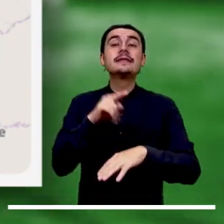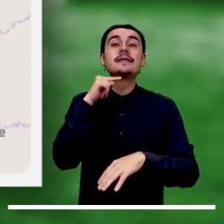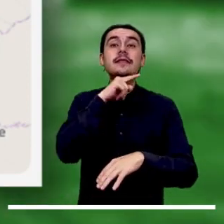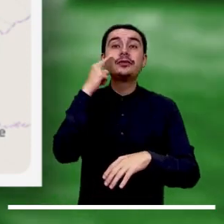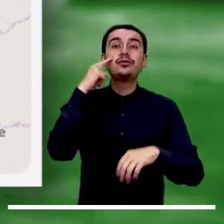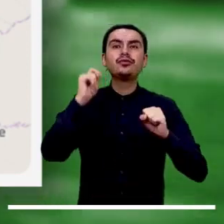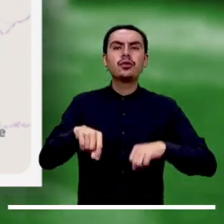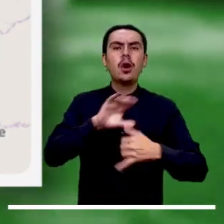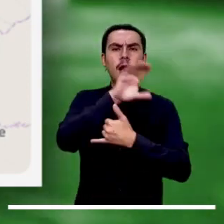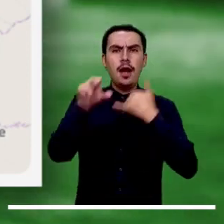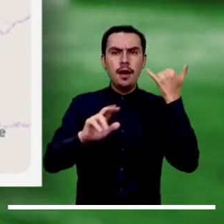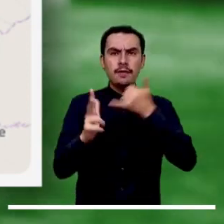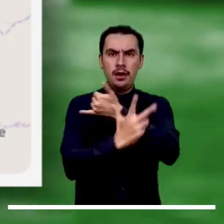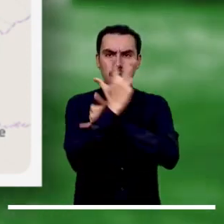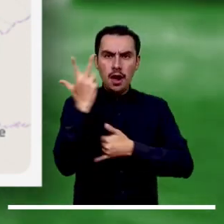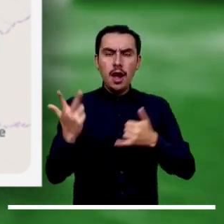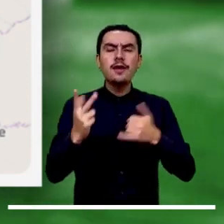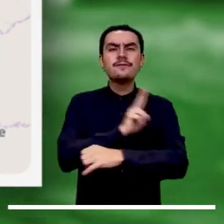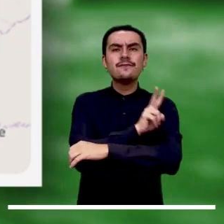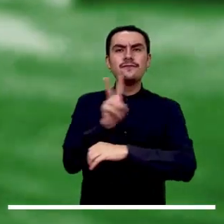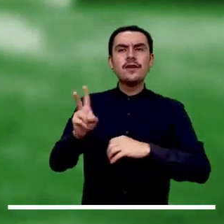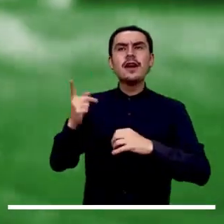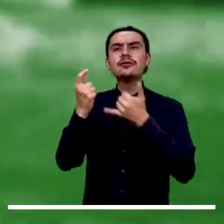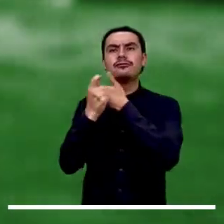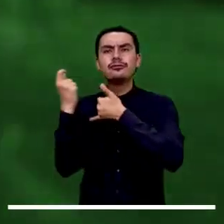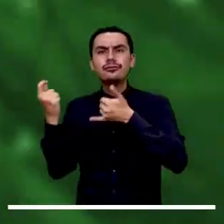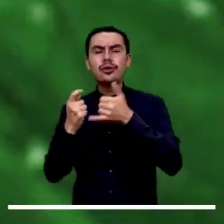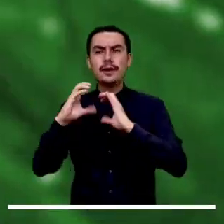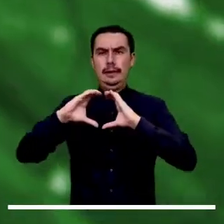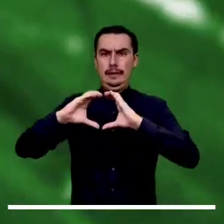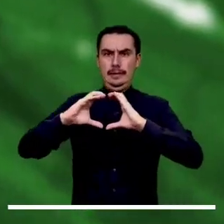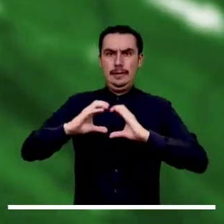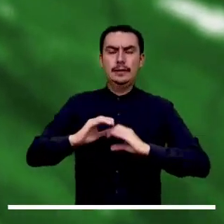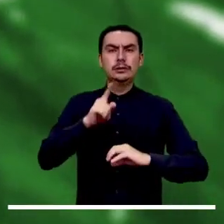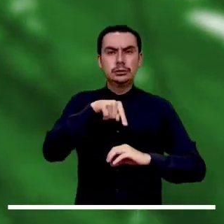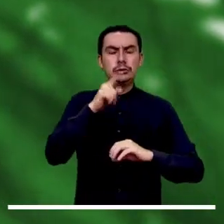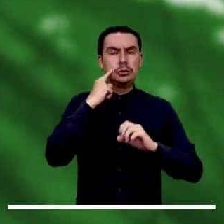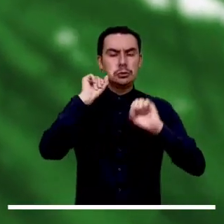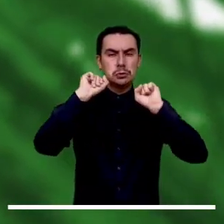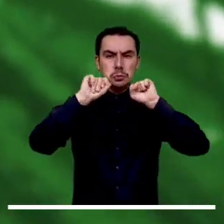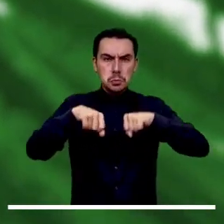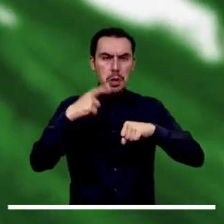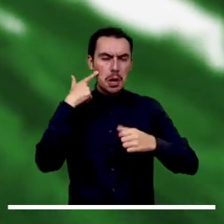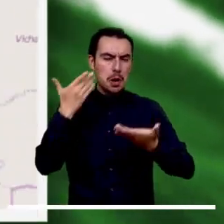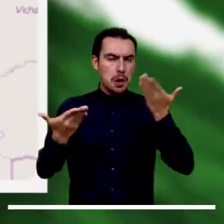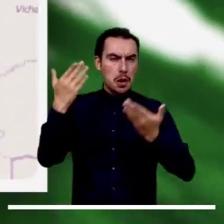atención a la altura de Restrepo, Villavicencio y el municipio del Calvario en Meta.